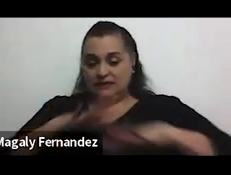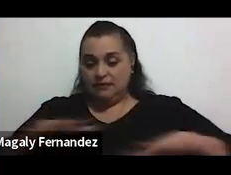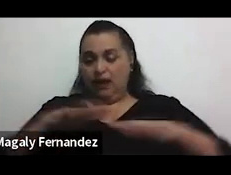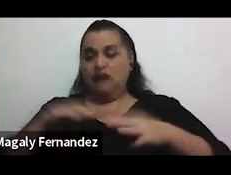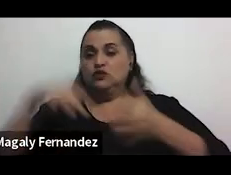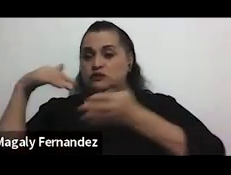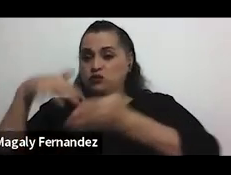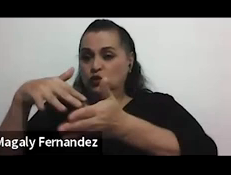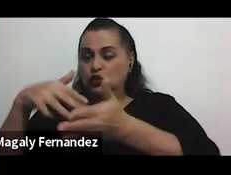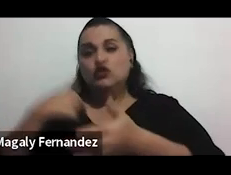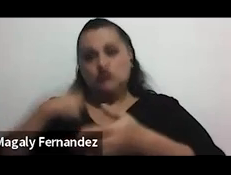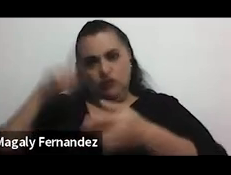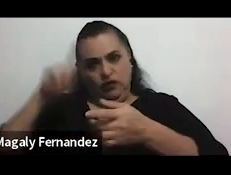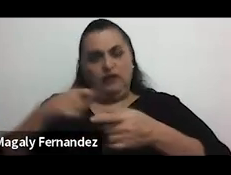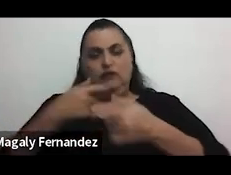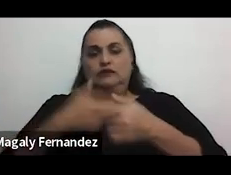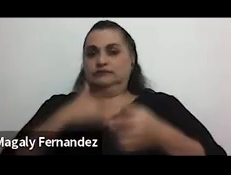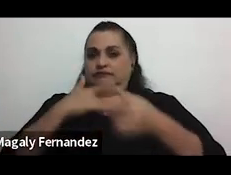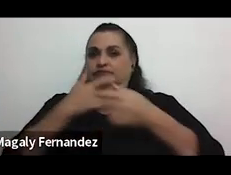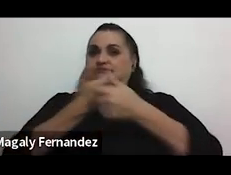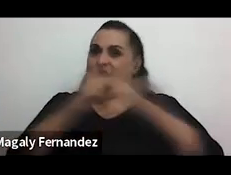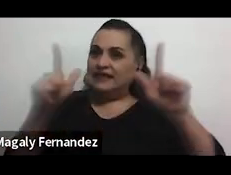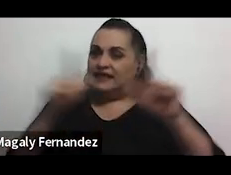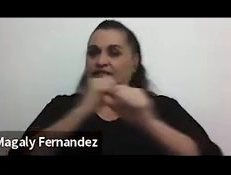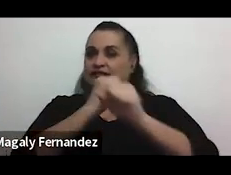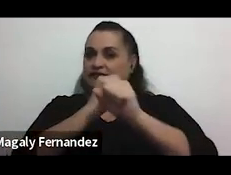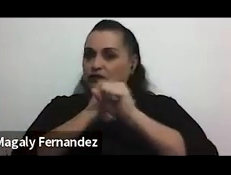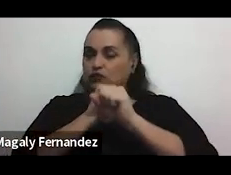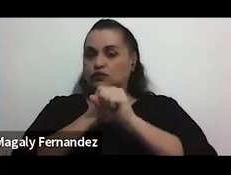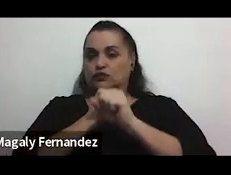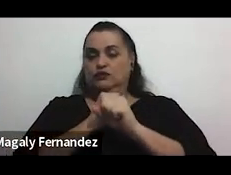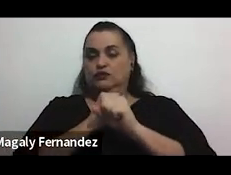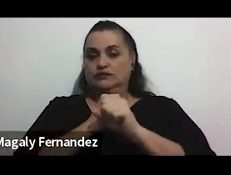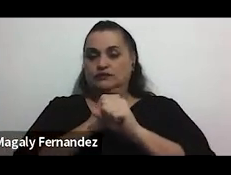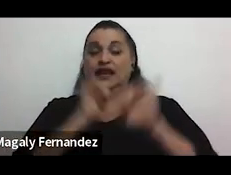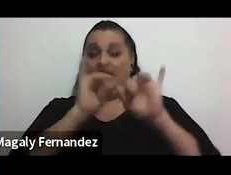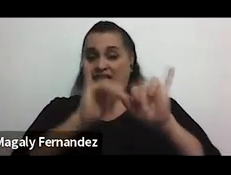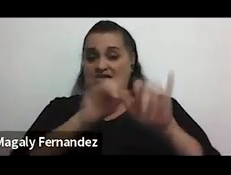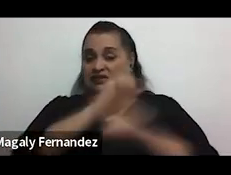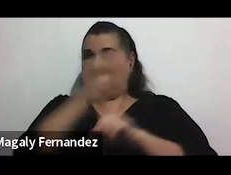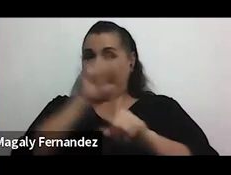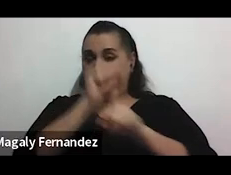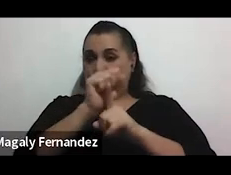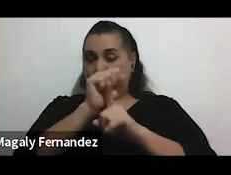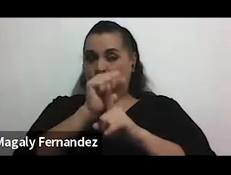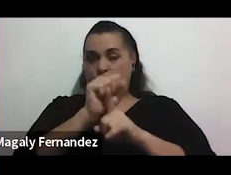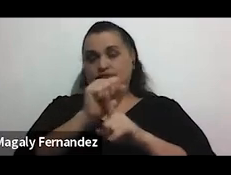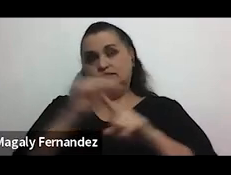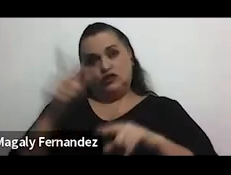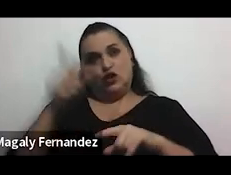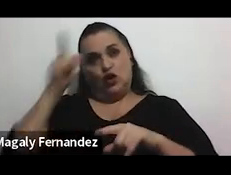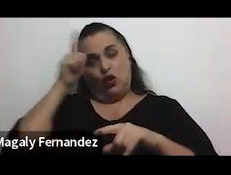debo sentirme libre debo sentirme segura seguro y esta situación es lo que hacen evidentemente es